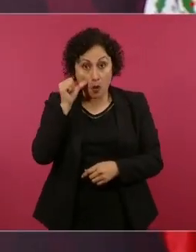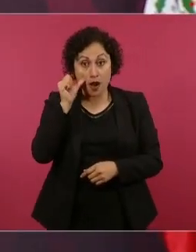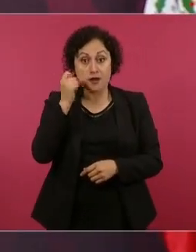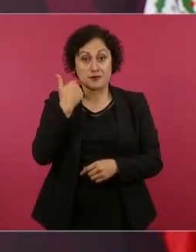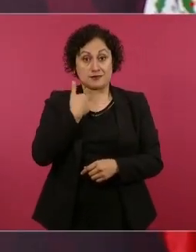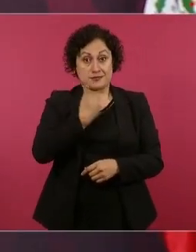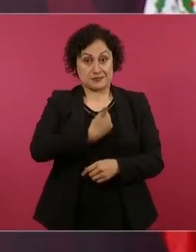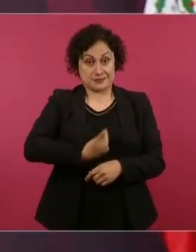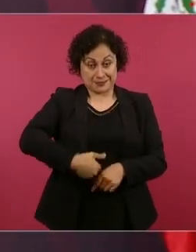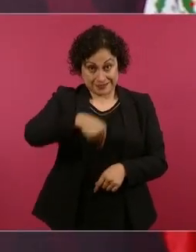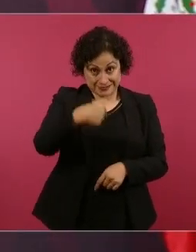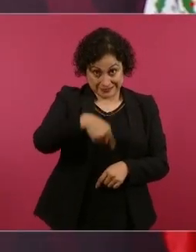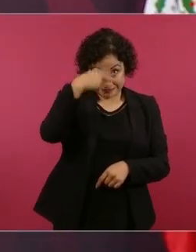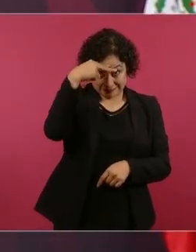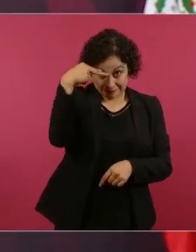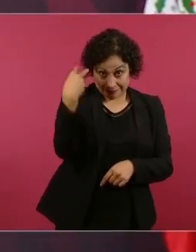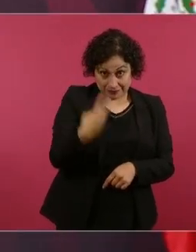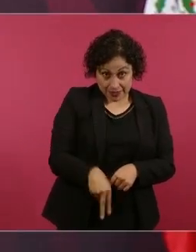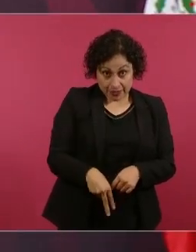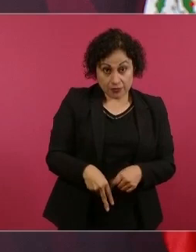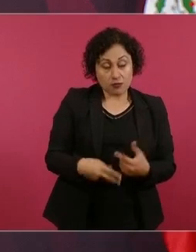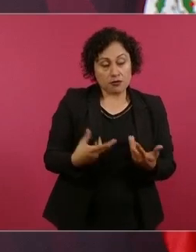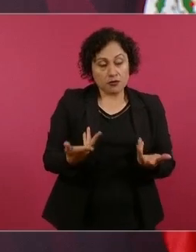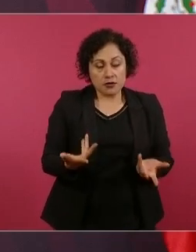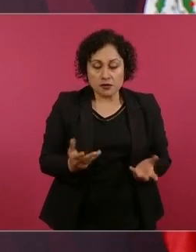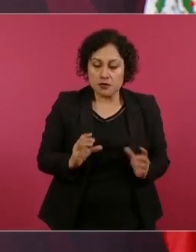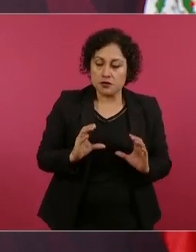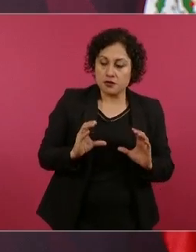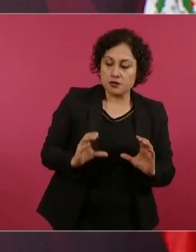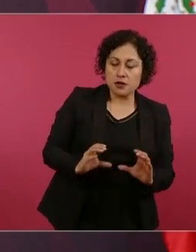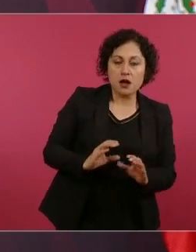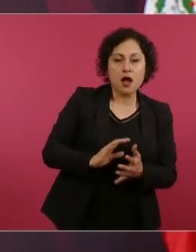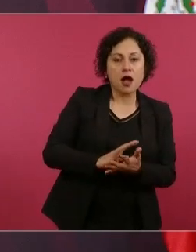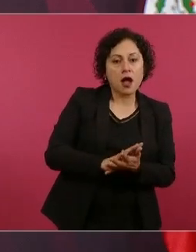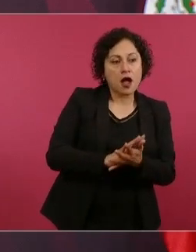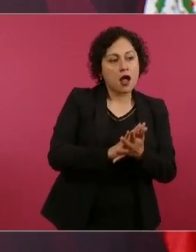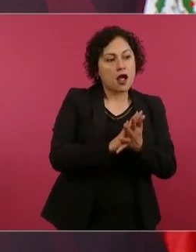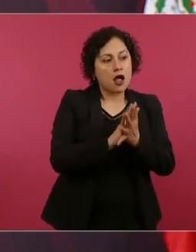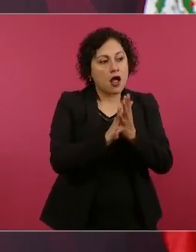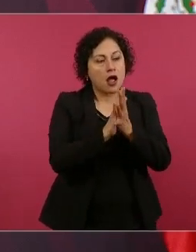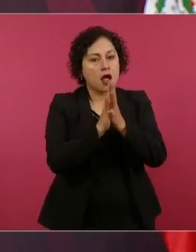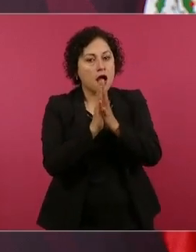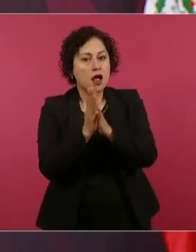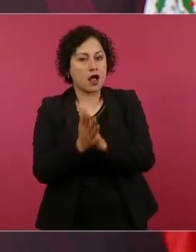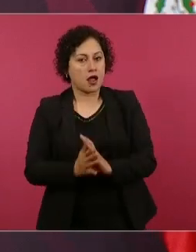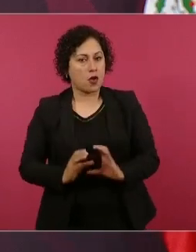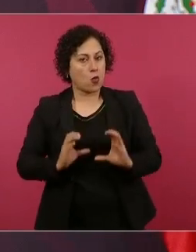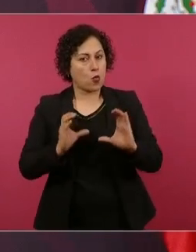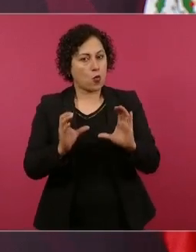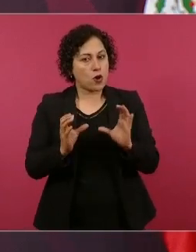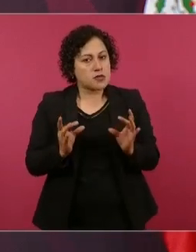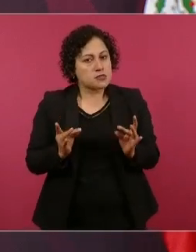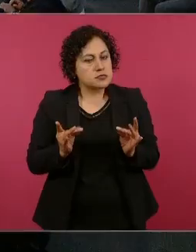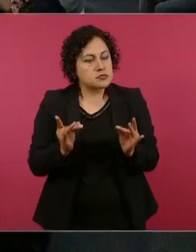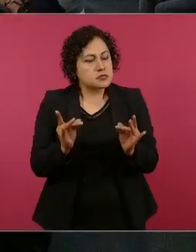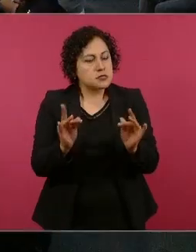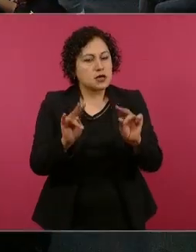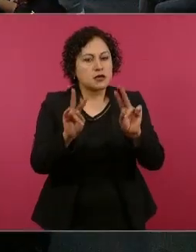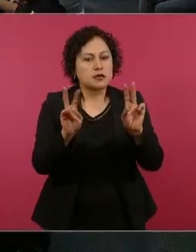la fe religiosa del pueblo,